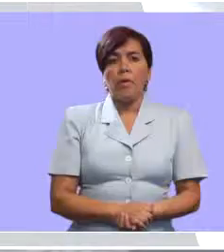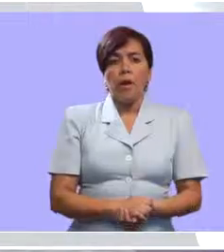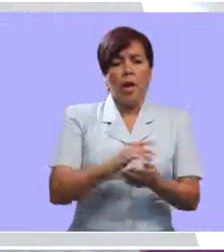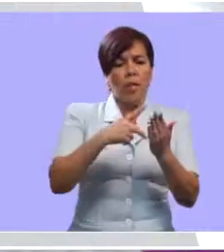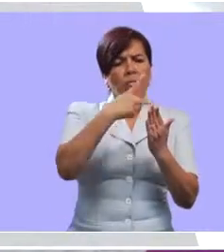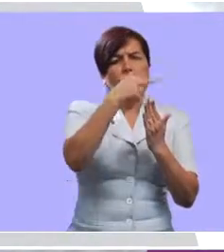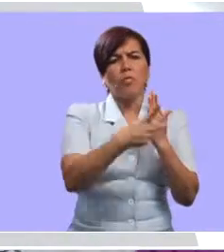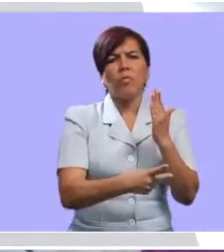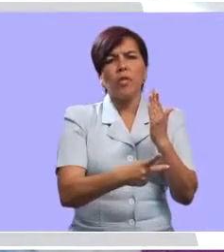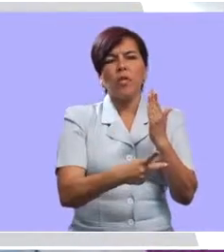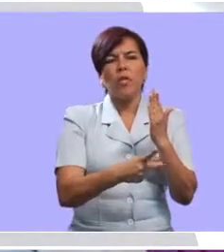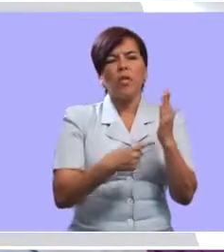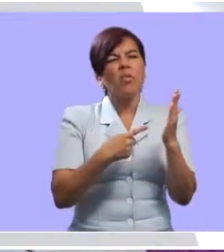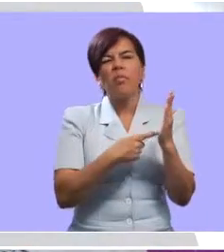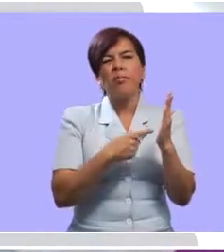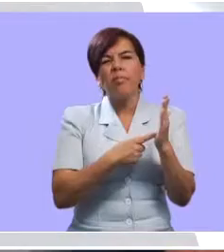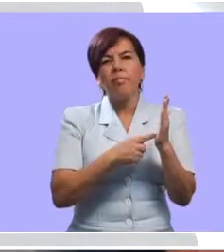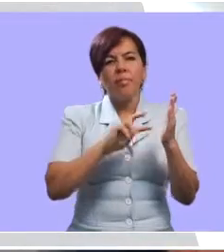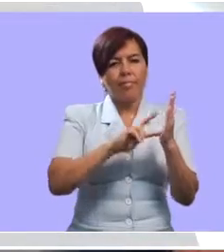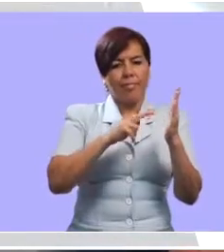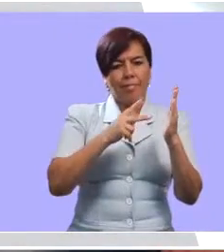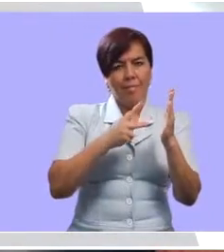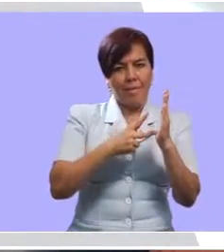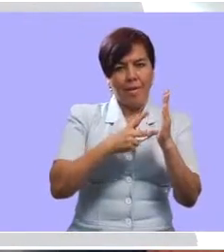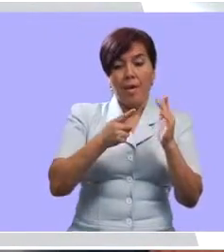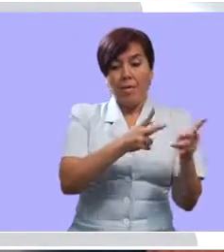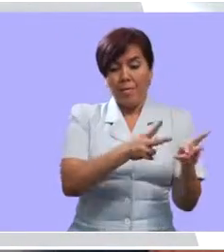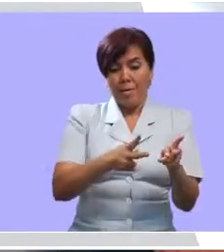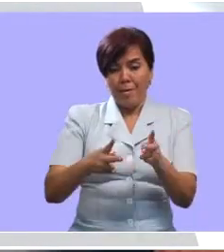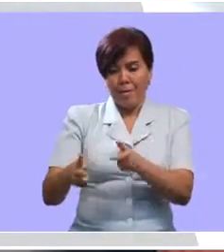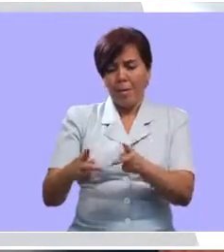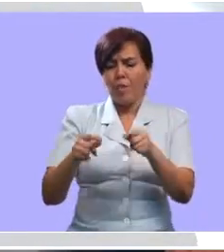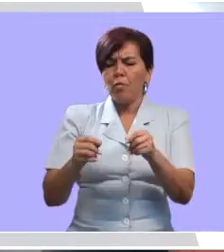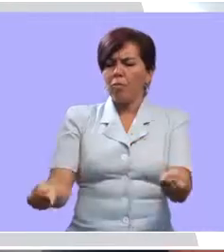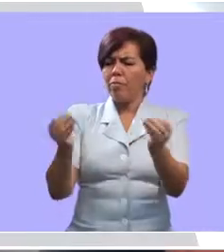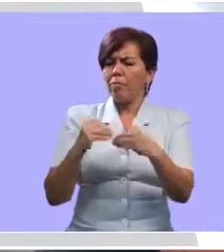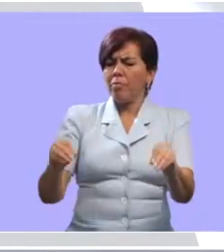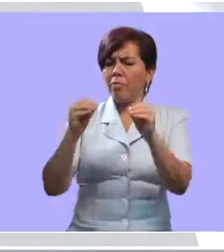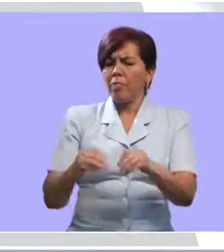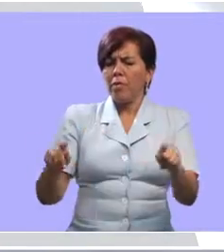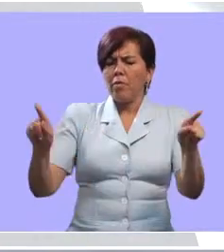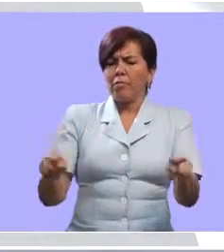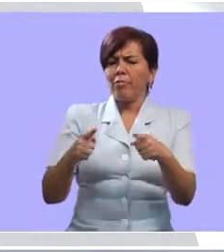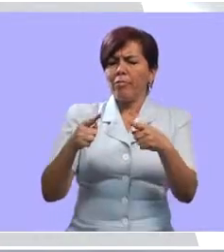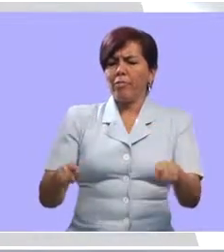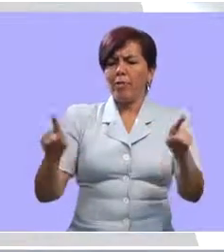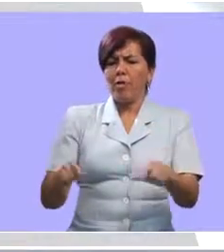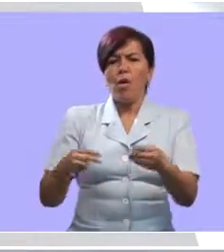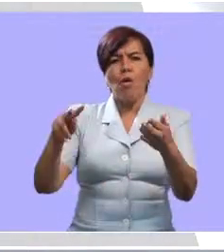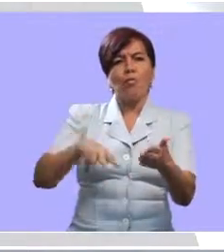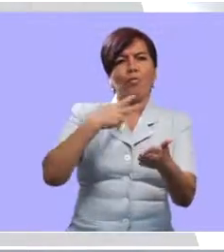El proyecto consiste en instruir a los niños en clases musicales con